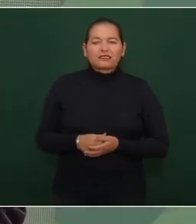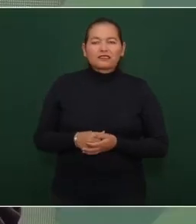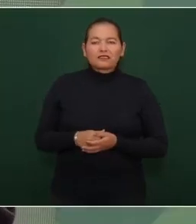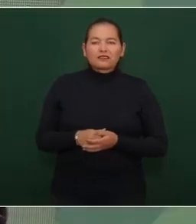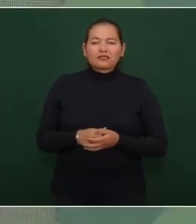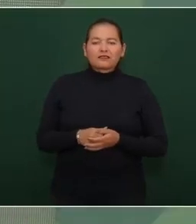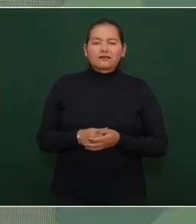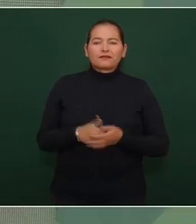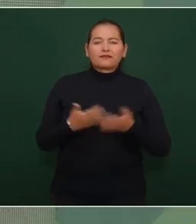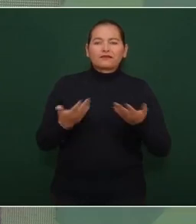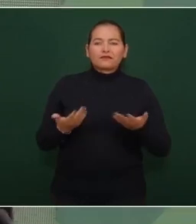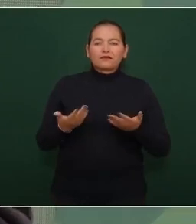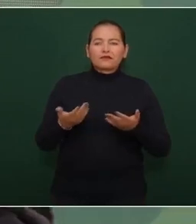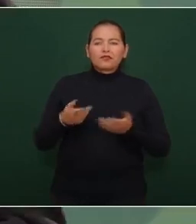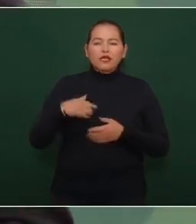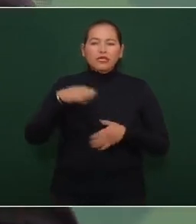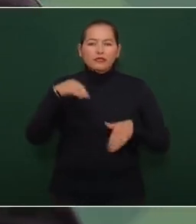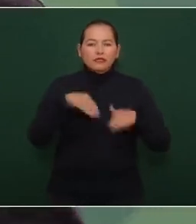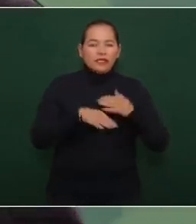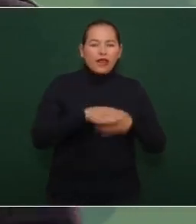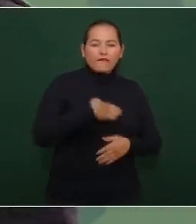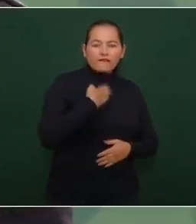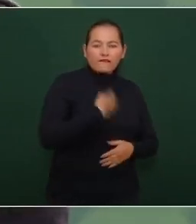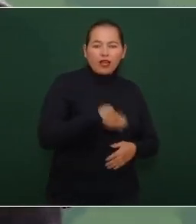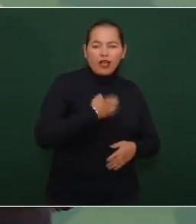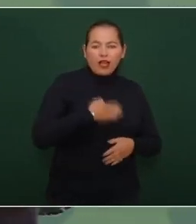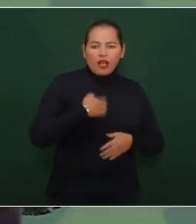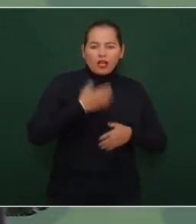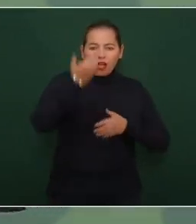cuando iban al baño las encopetadas